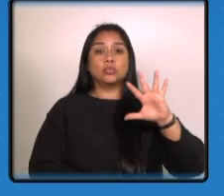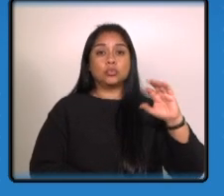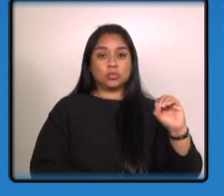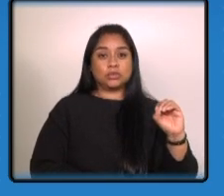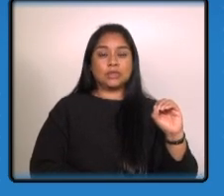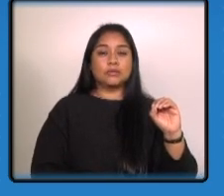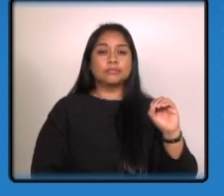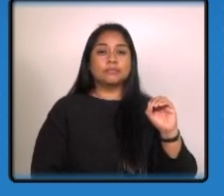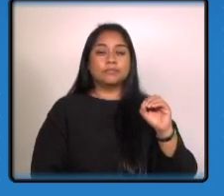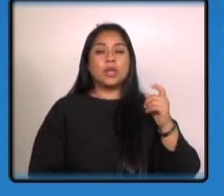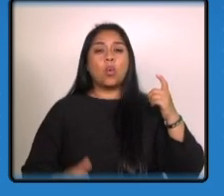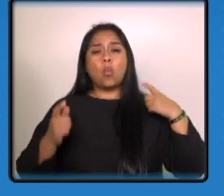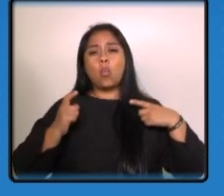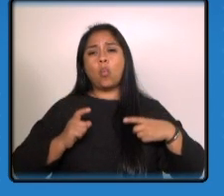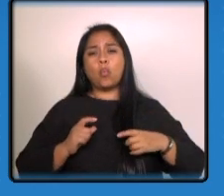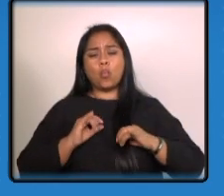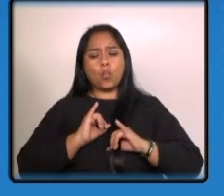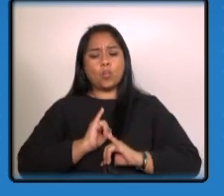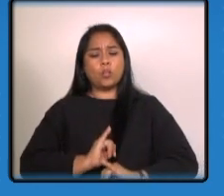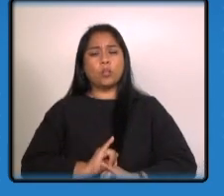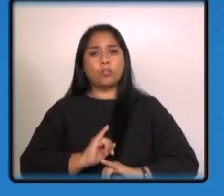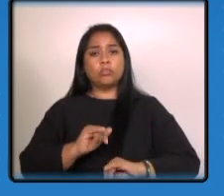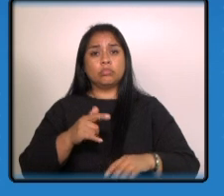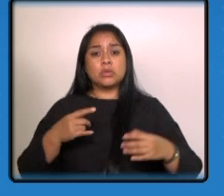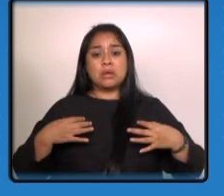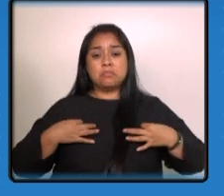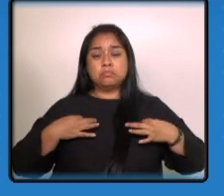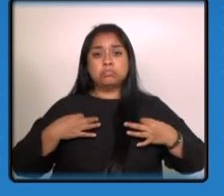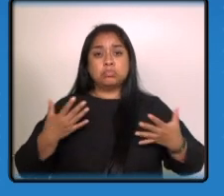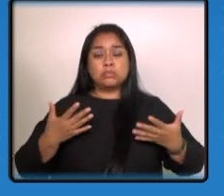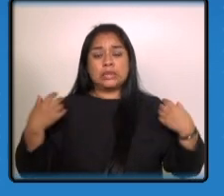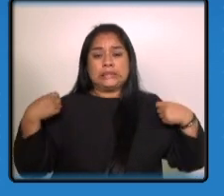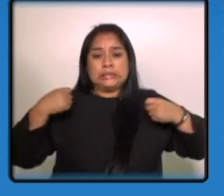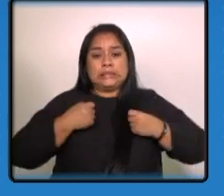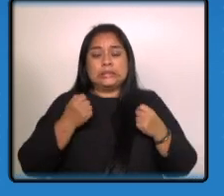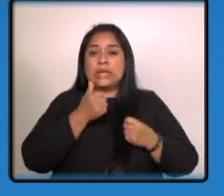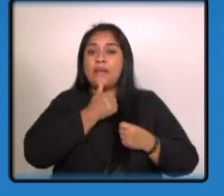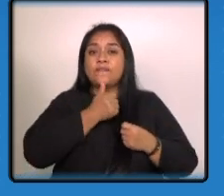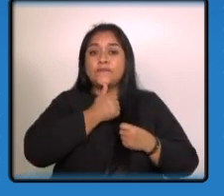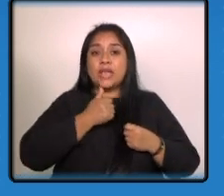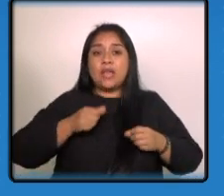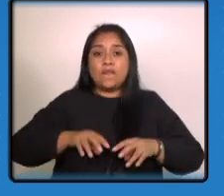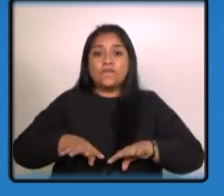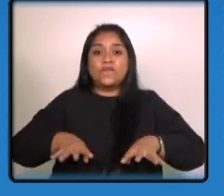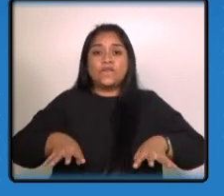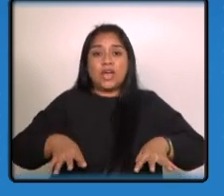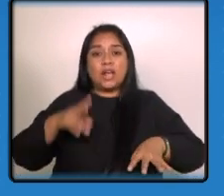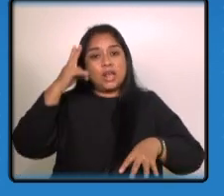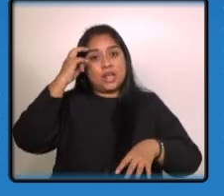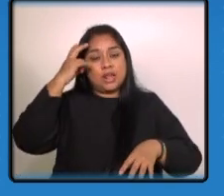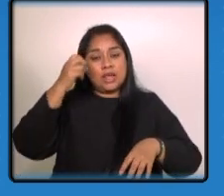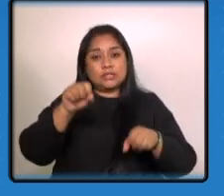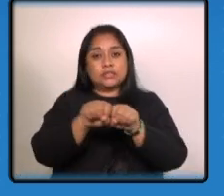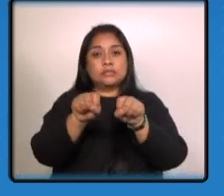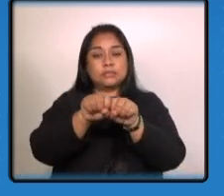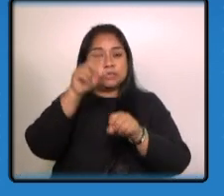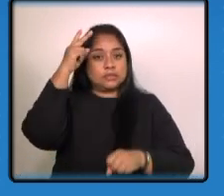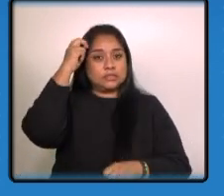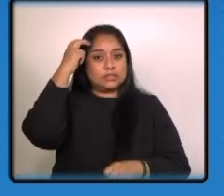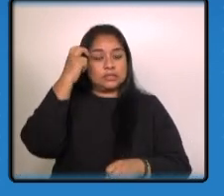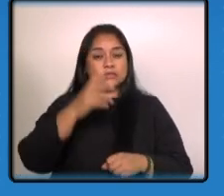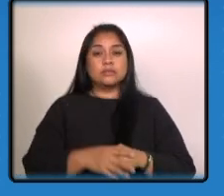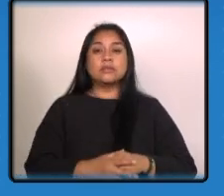centímetros complexión delgada vestimenta chaqueta café falda negra y zapatillas negras